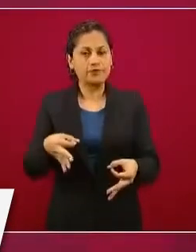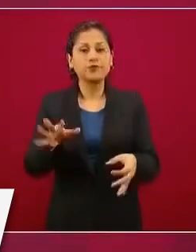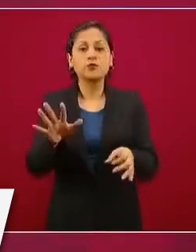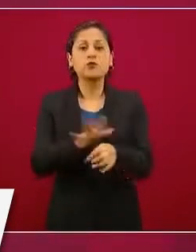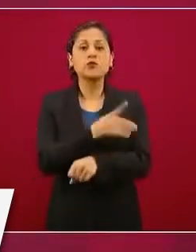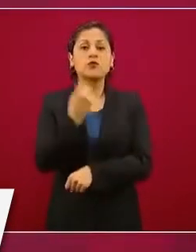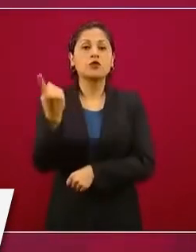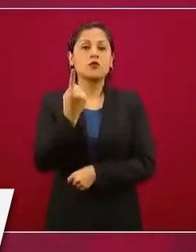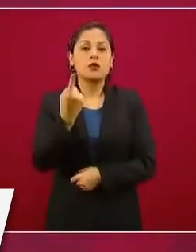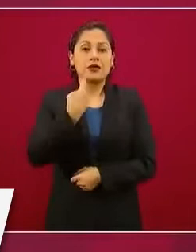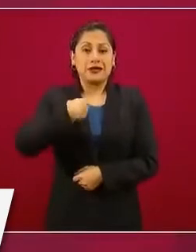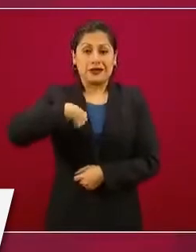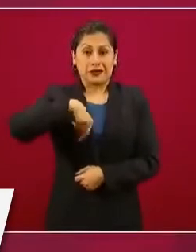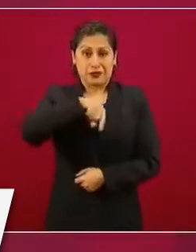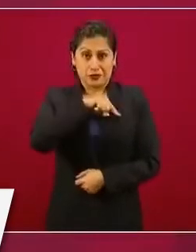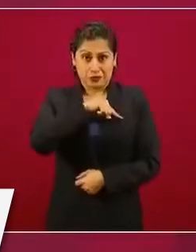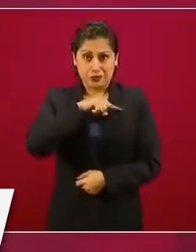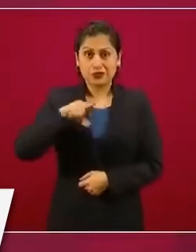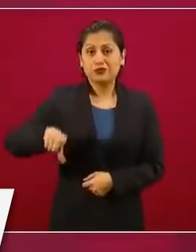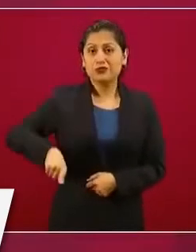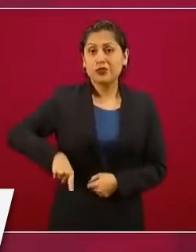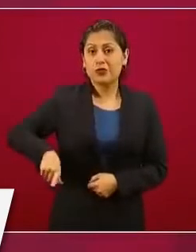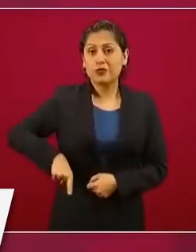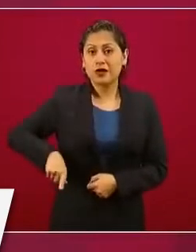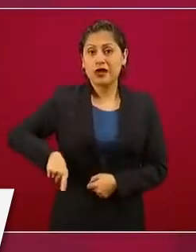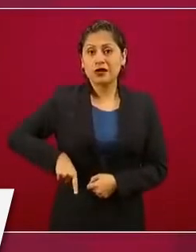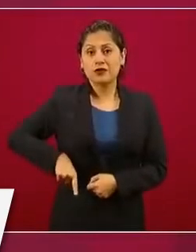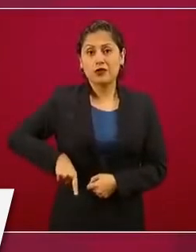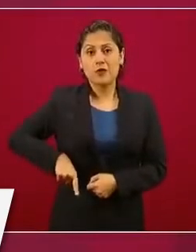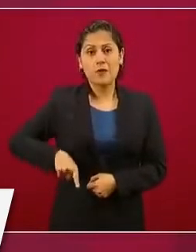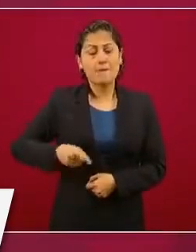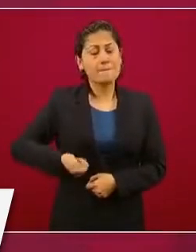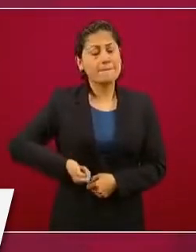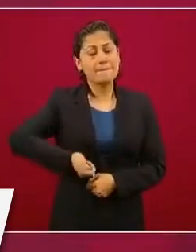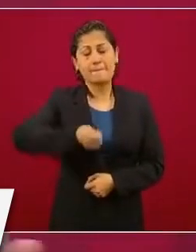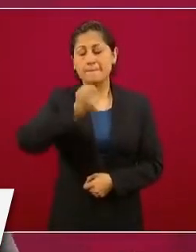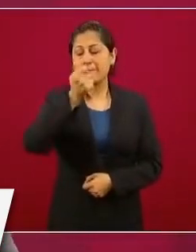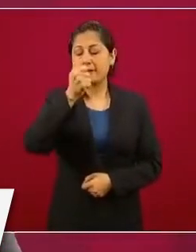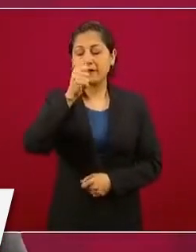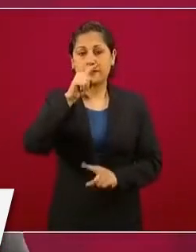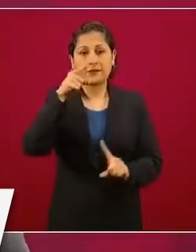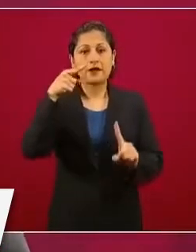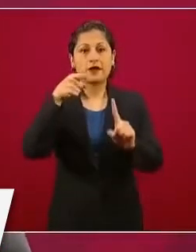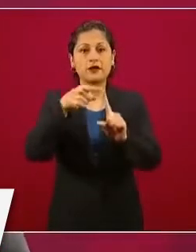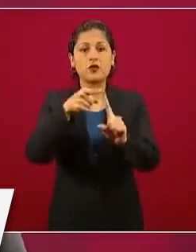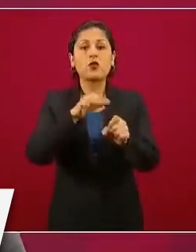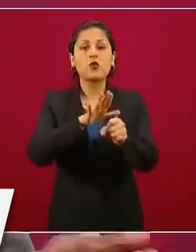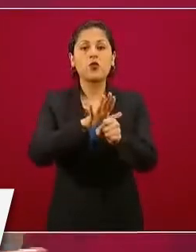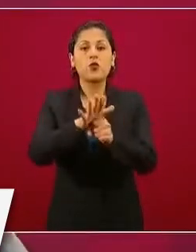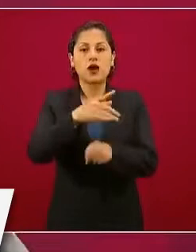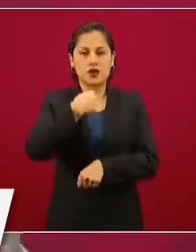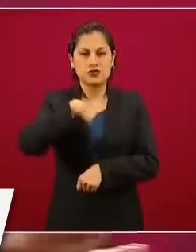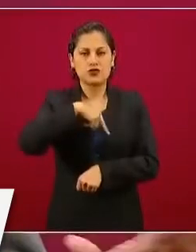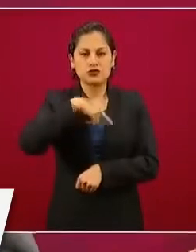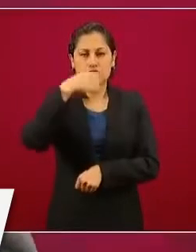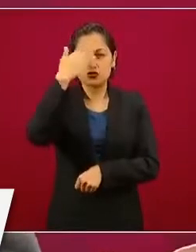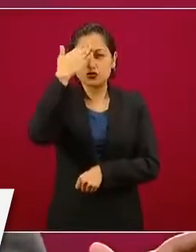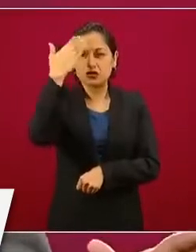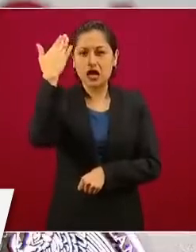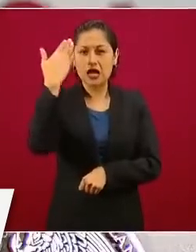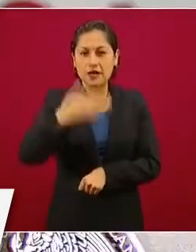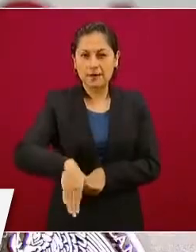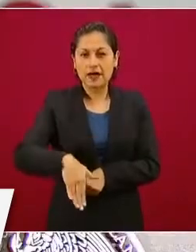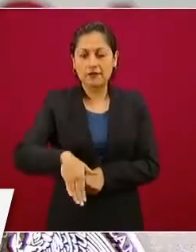una premisa fundamental. Nada ha dañado más a México que la deshonestidad